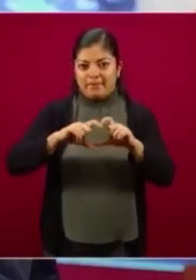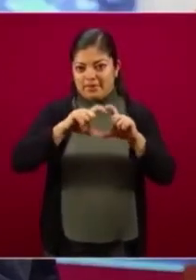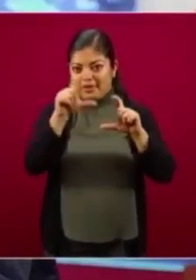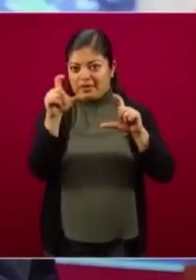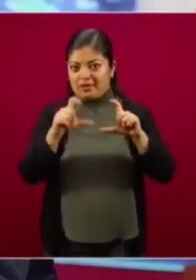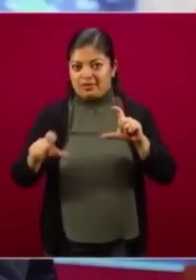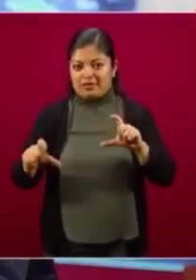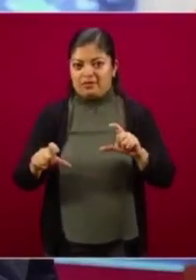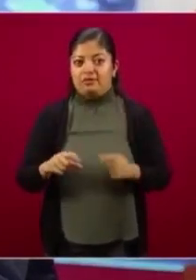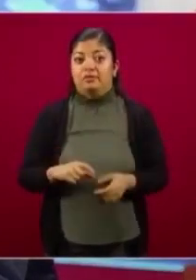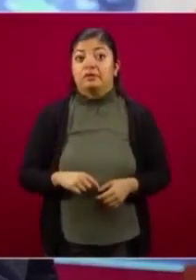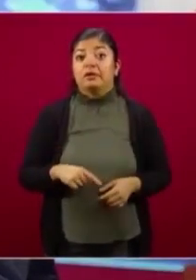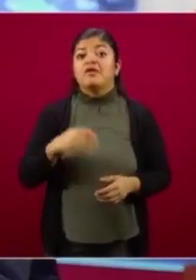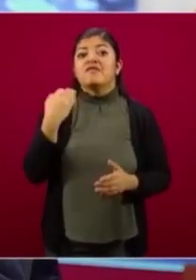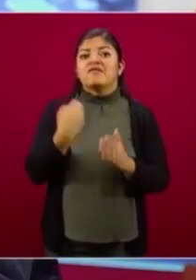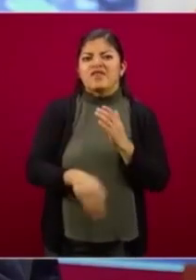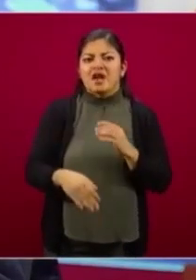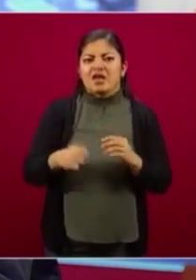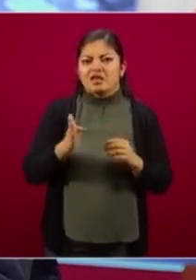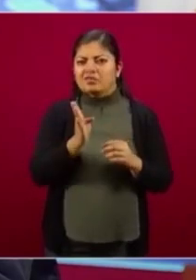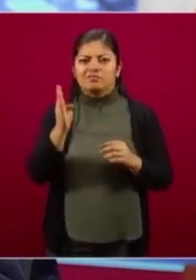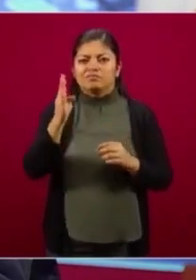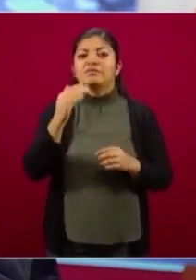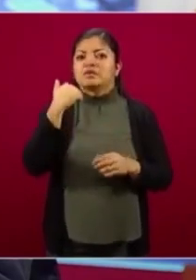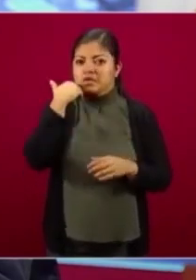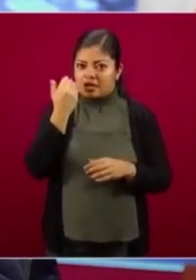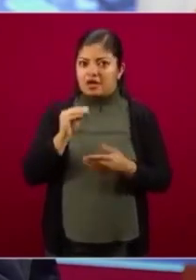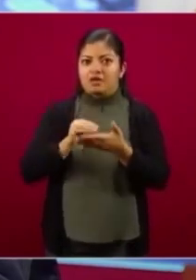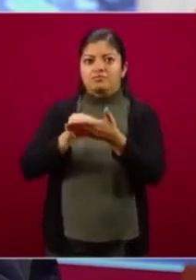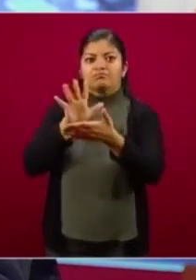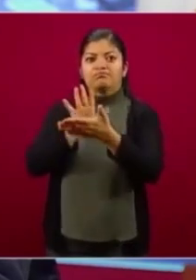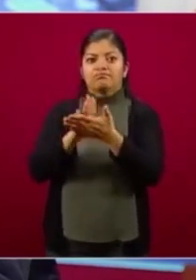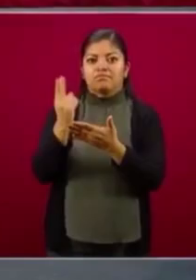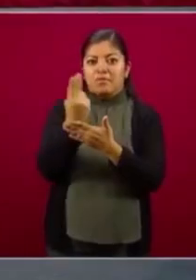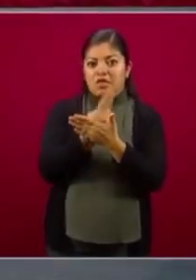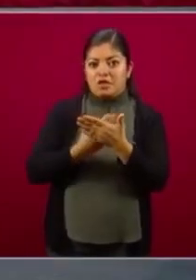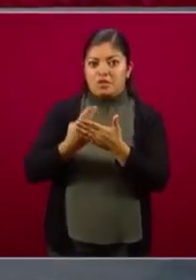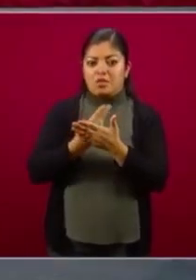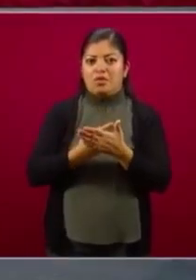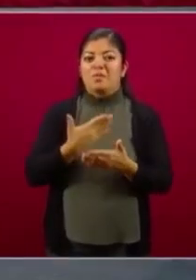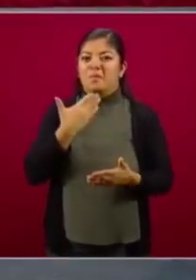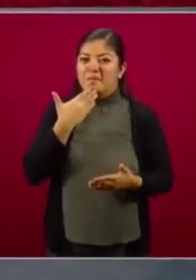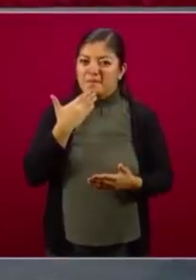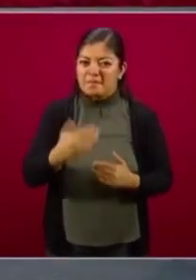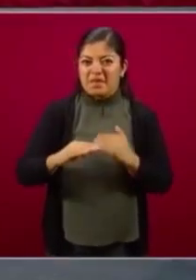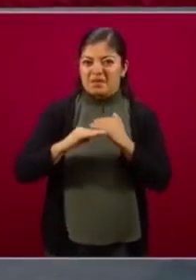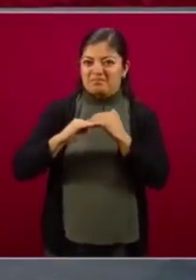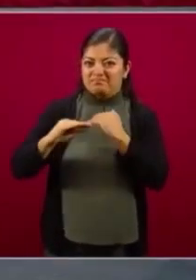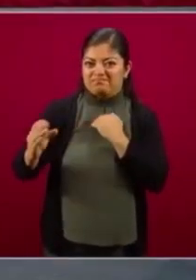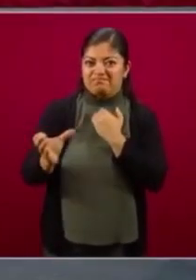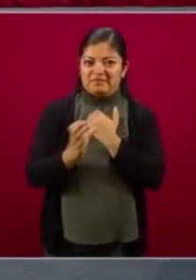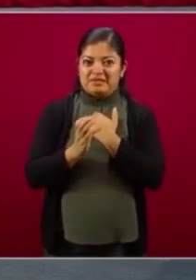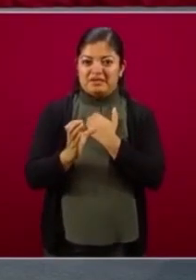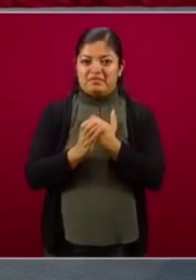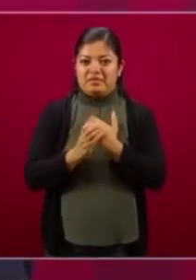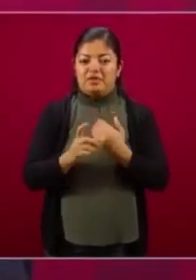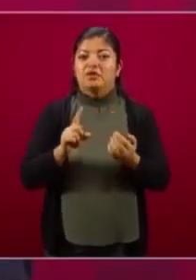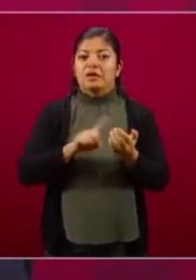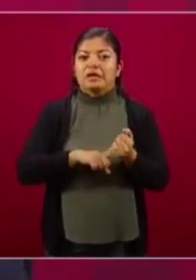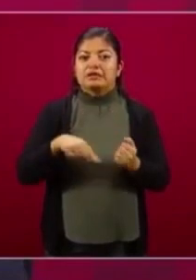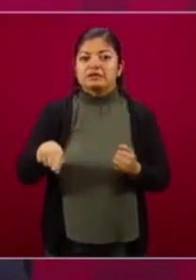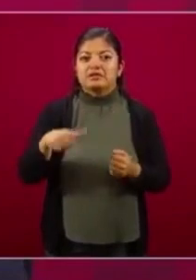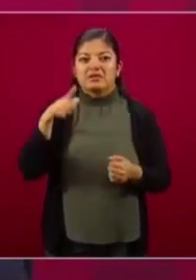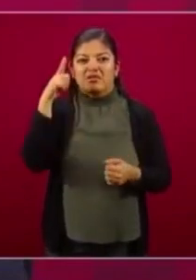mapa los caminos que faltan, caminos nuevos, buenos caminos, caminos nutricios que no se